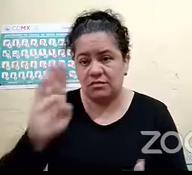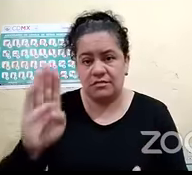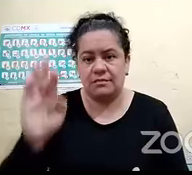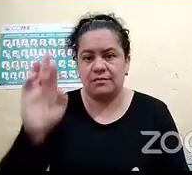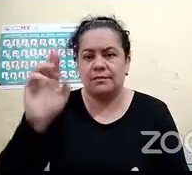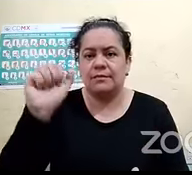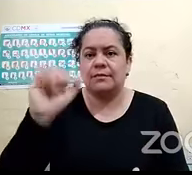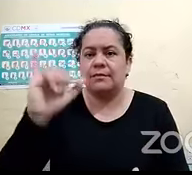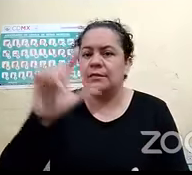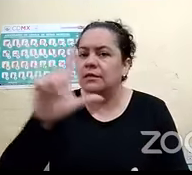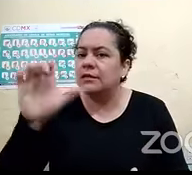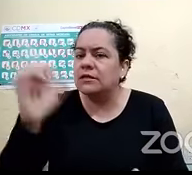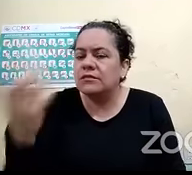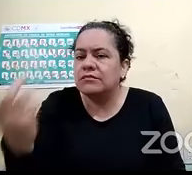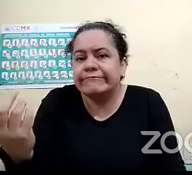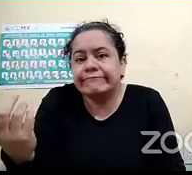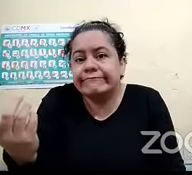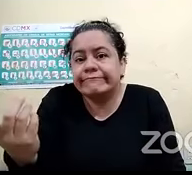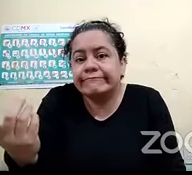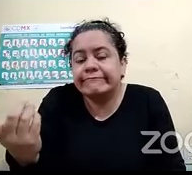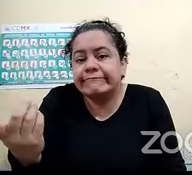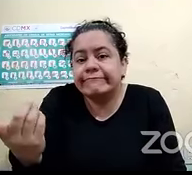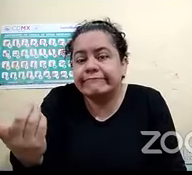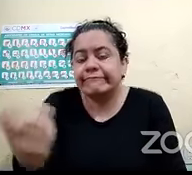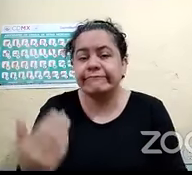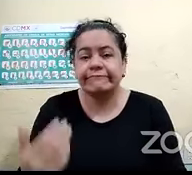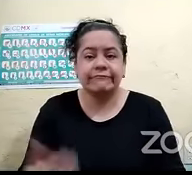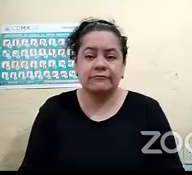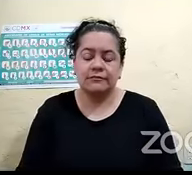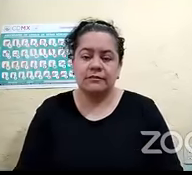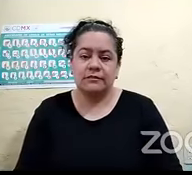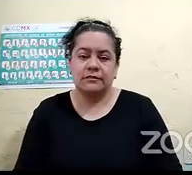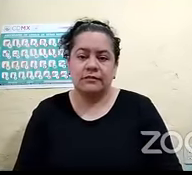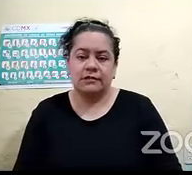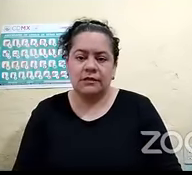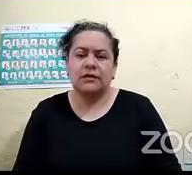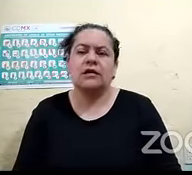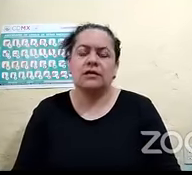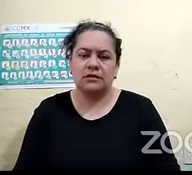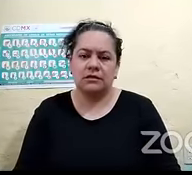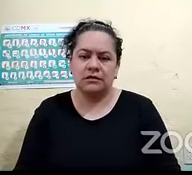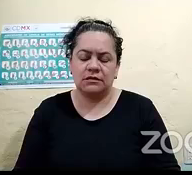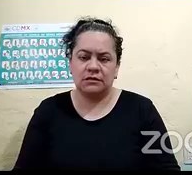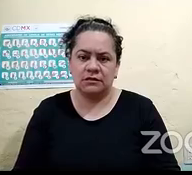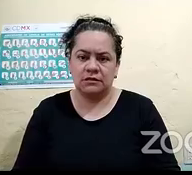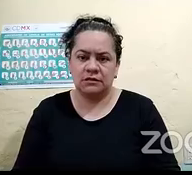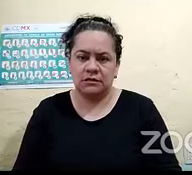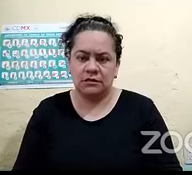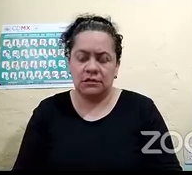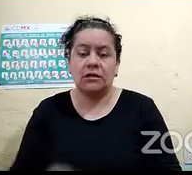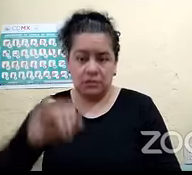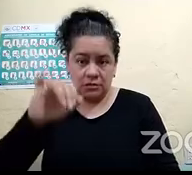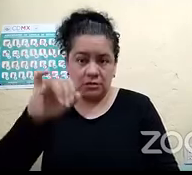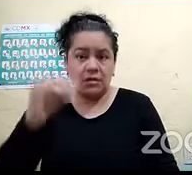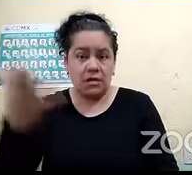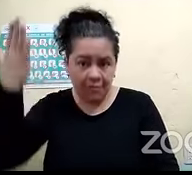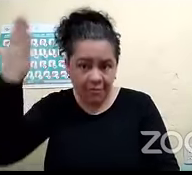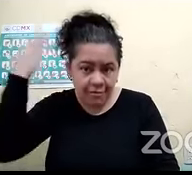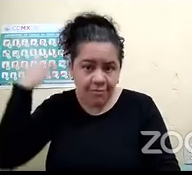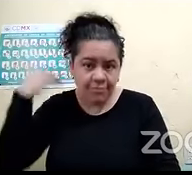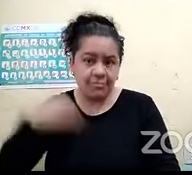el que cuando veían sí podían leer el sistema de letras comunes.